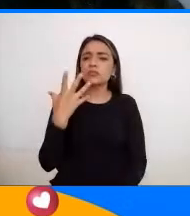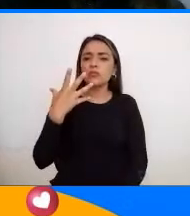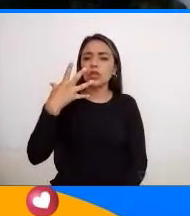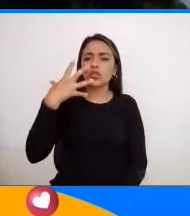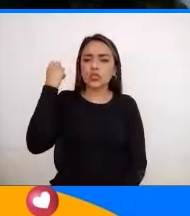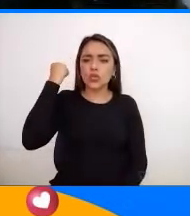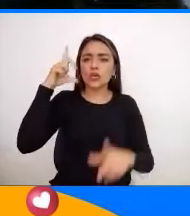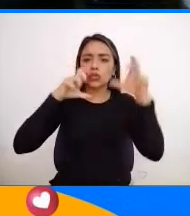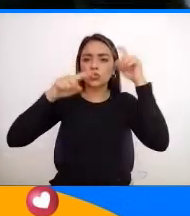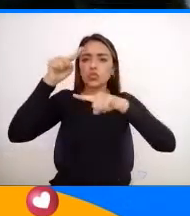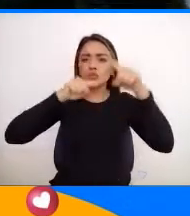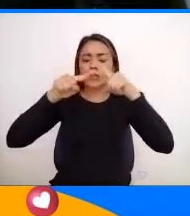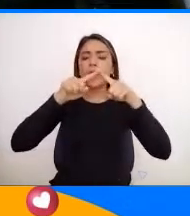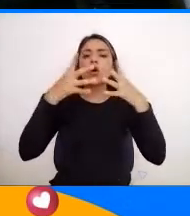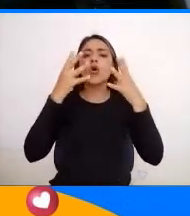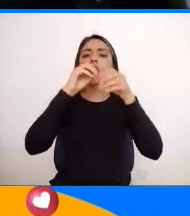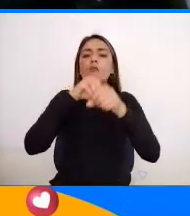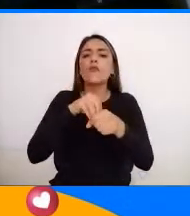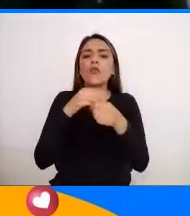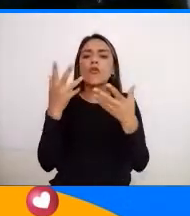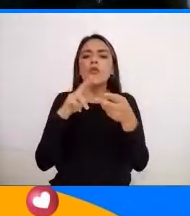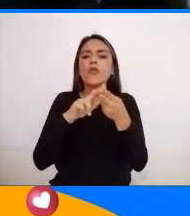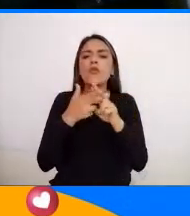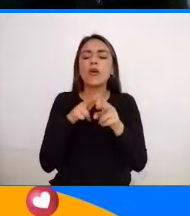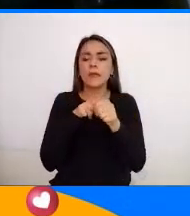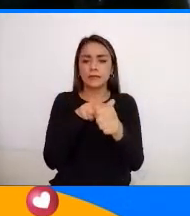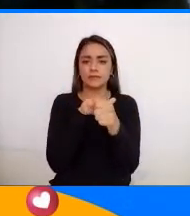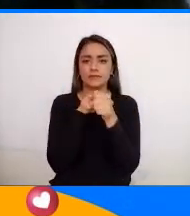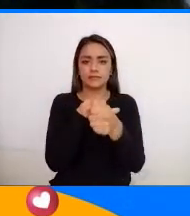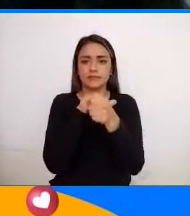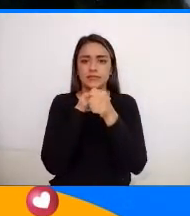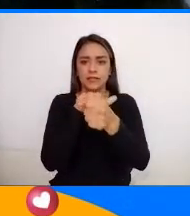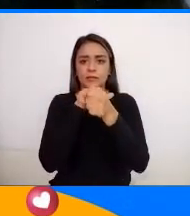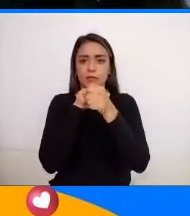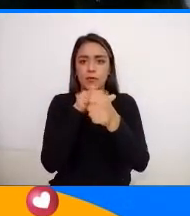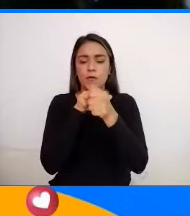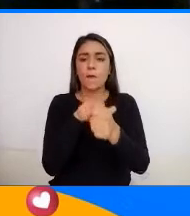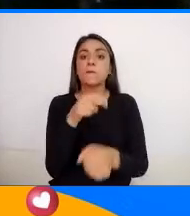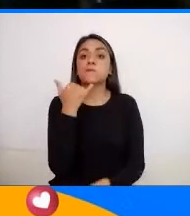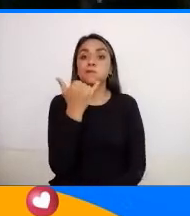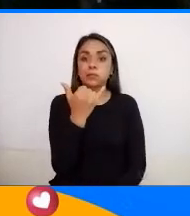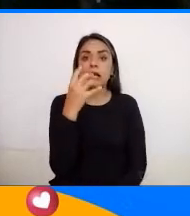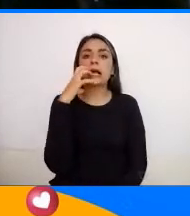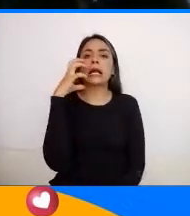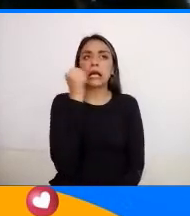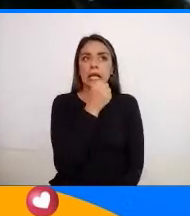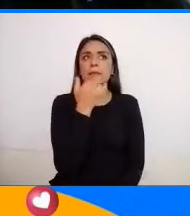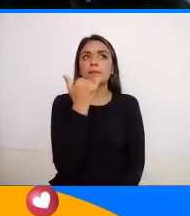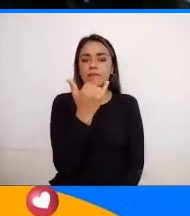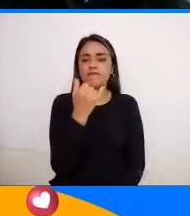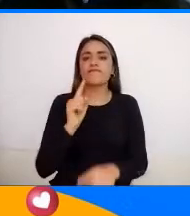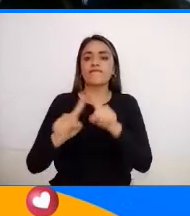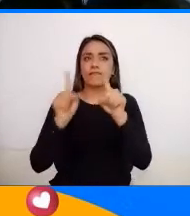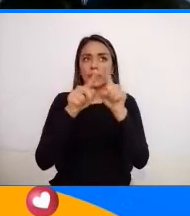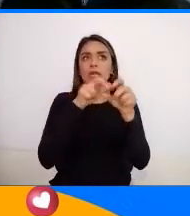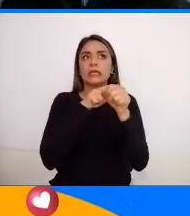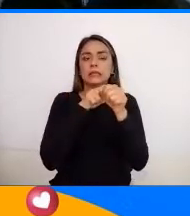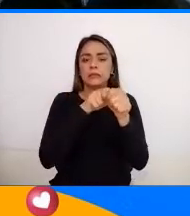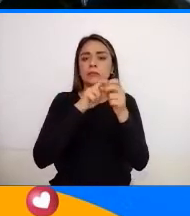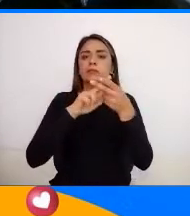Son los medios de transporte ¿Listo? Y acá entonces tenemos los medios de